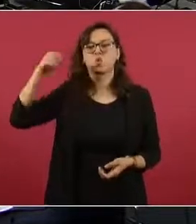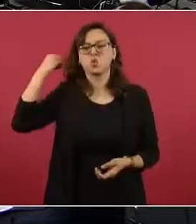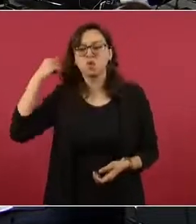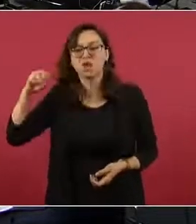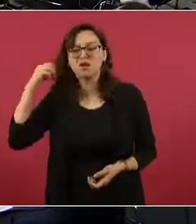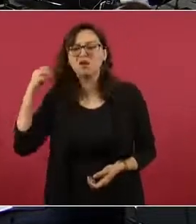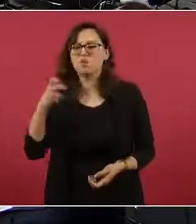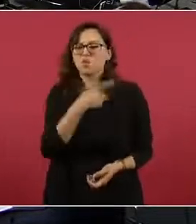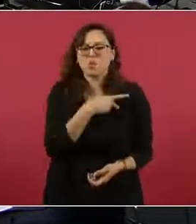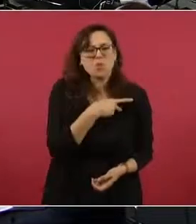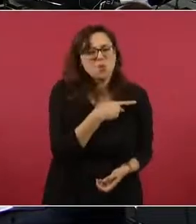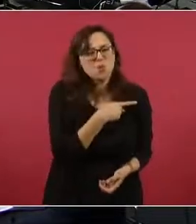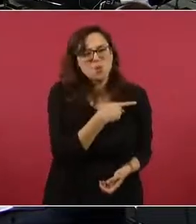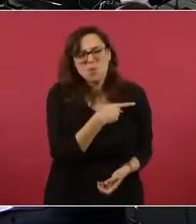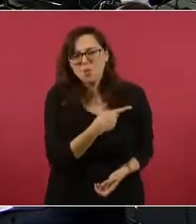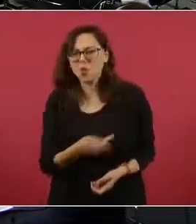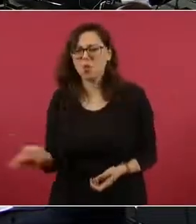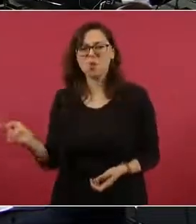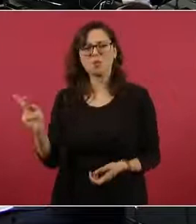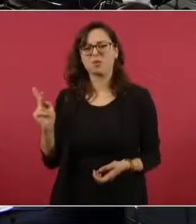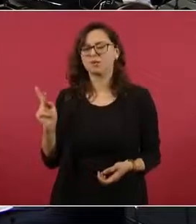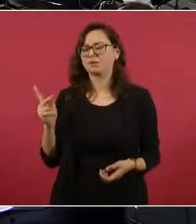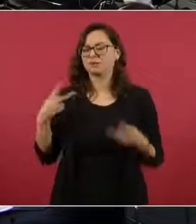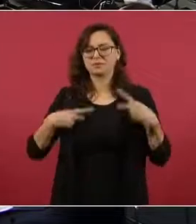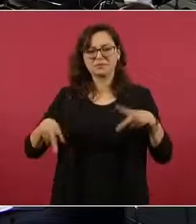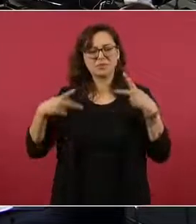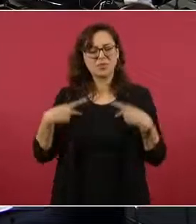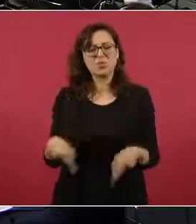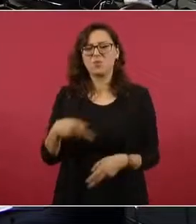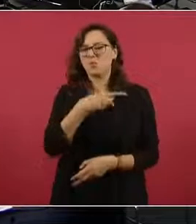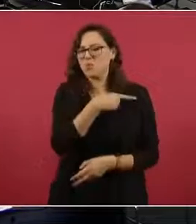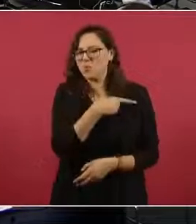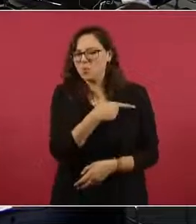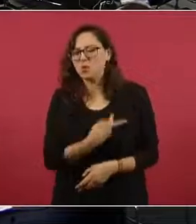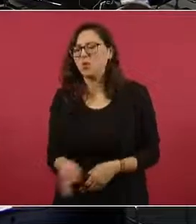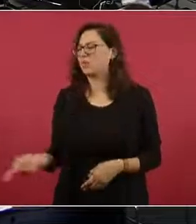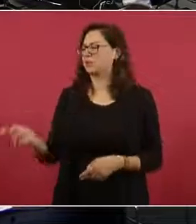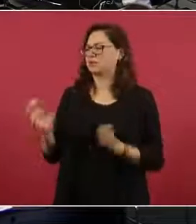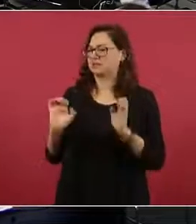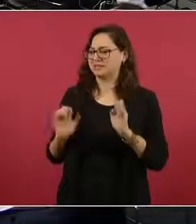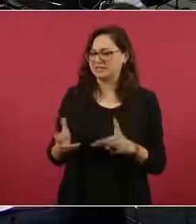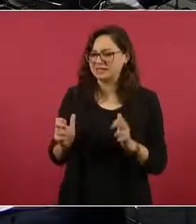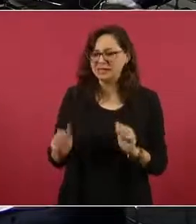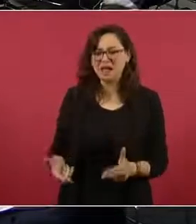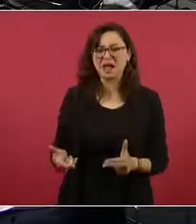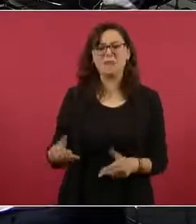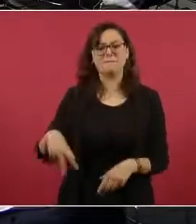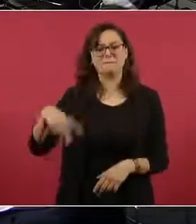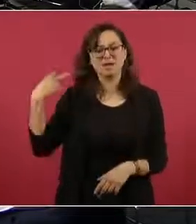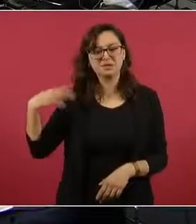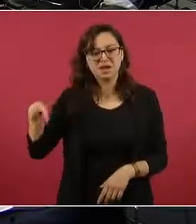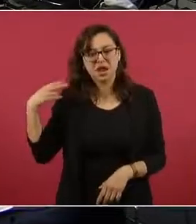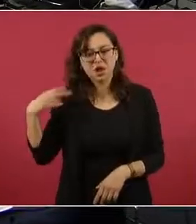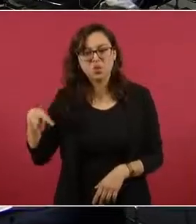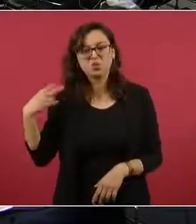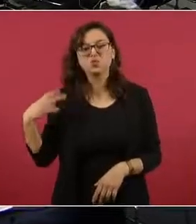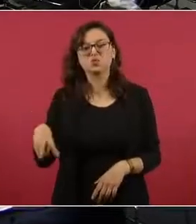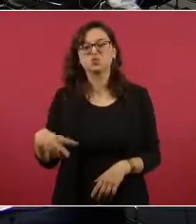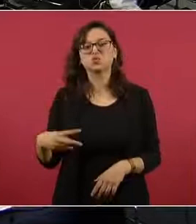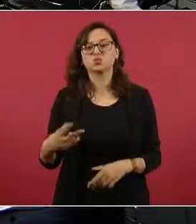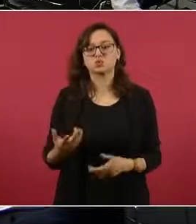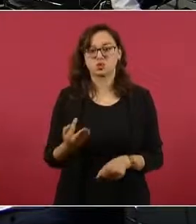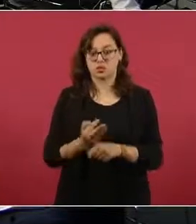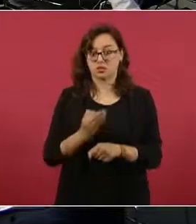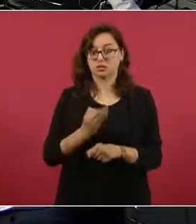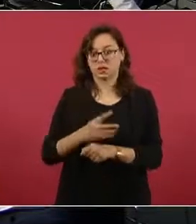de Chiapas, Veracruz, ahora están en